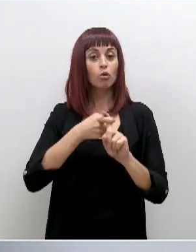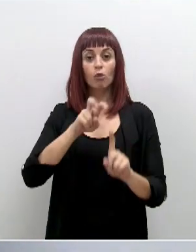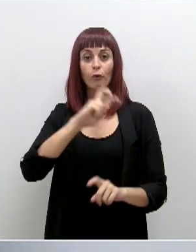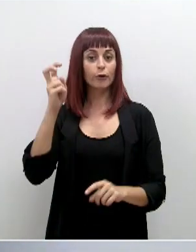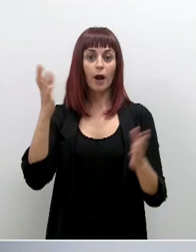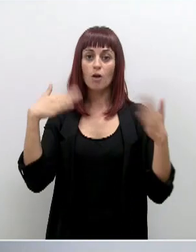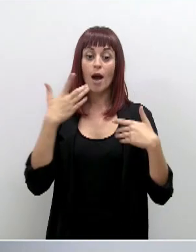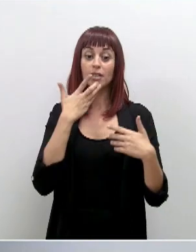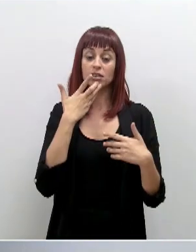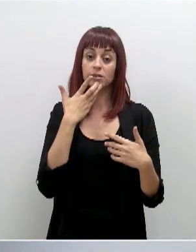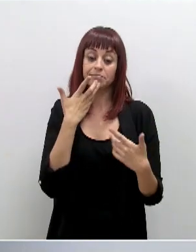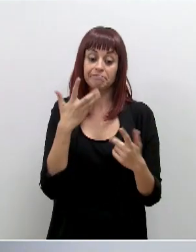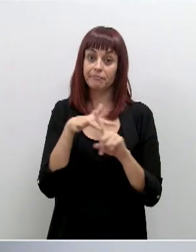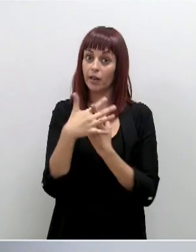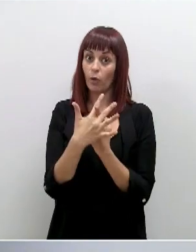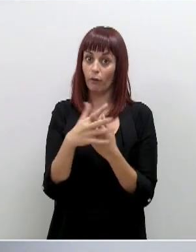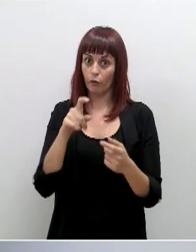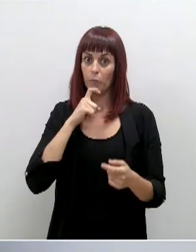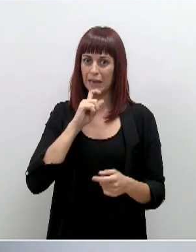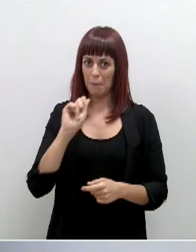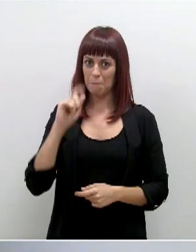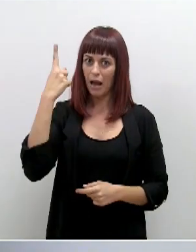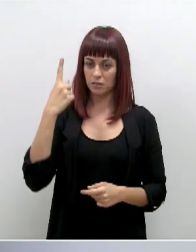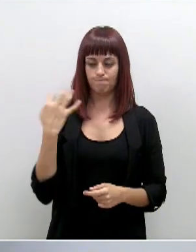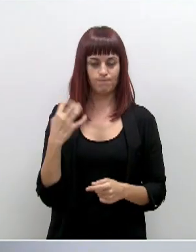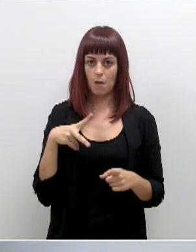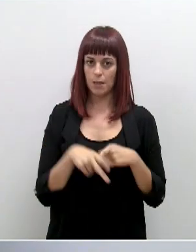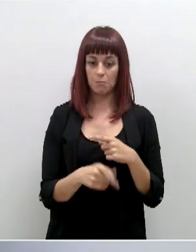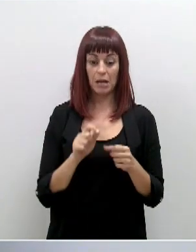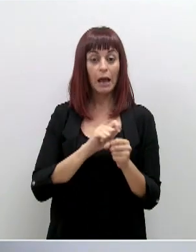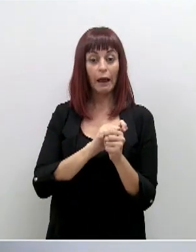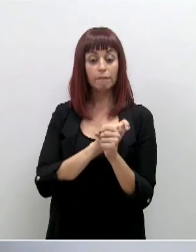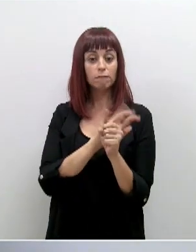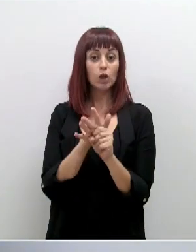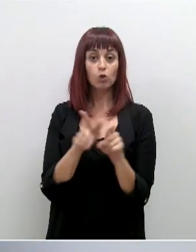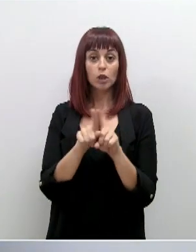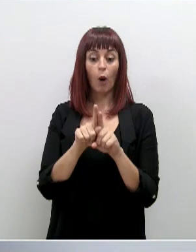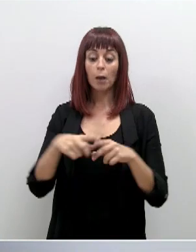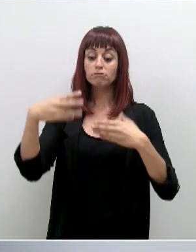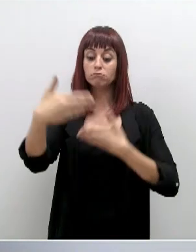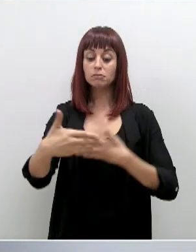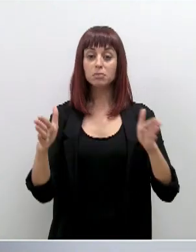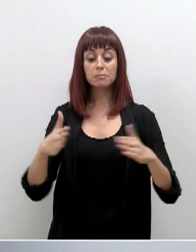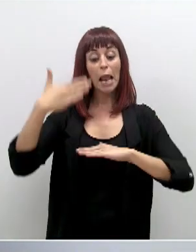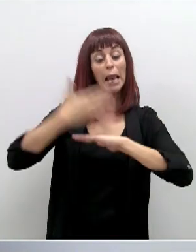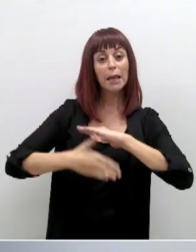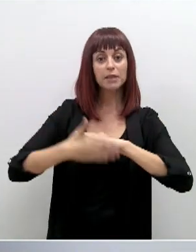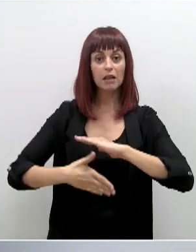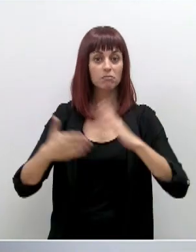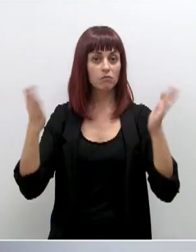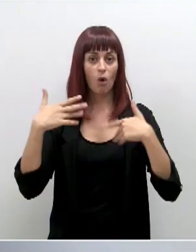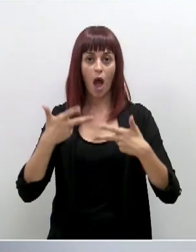evitar una situación más complicada aún. El virus no conoce fronteras, no entiende de límites territoriales.